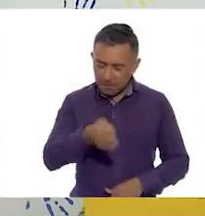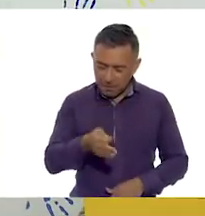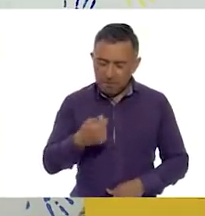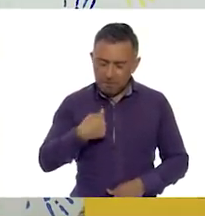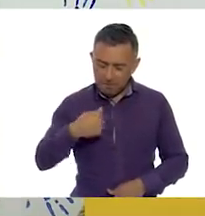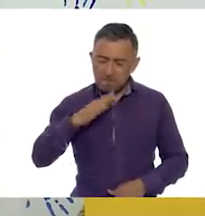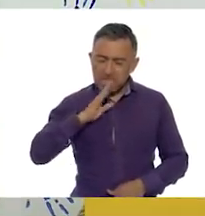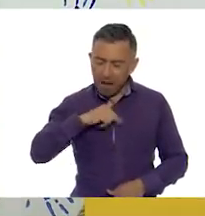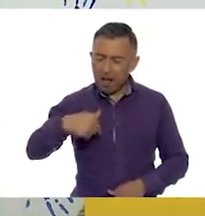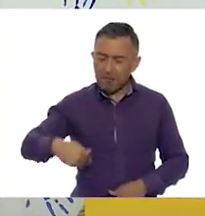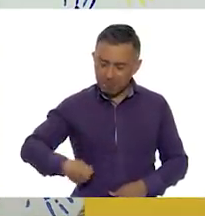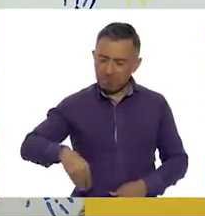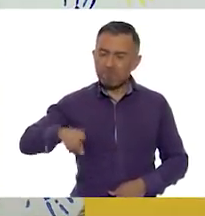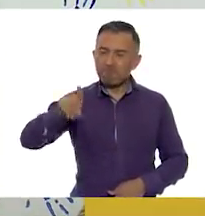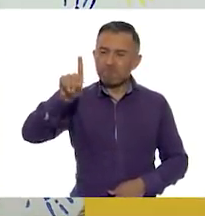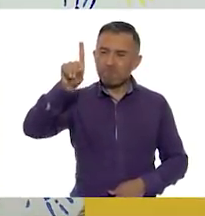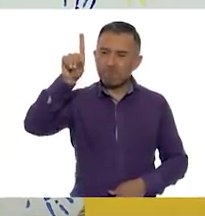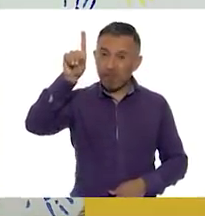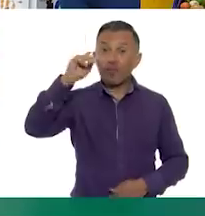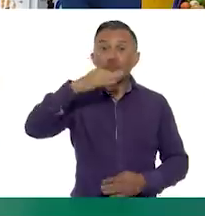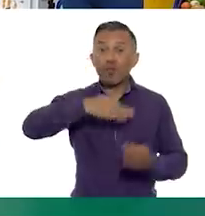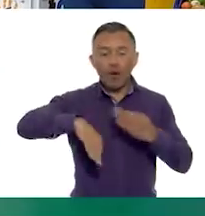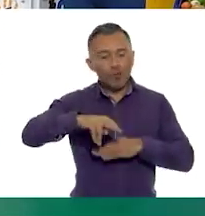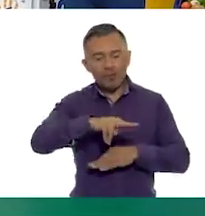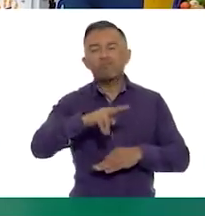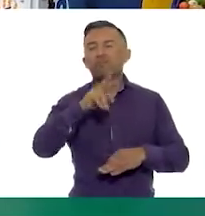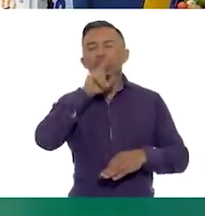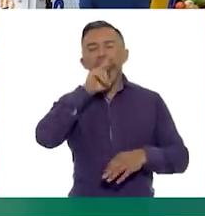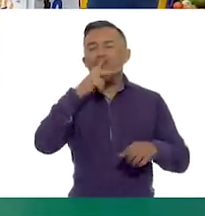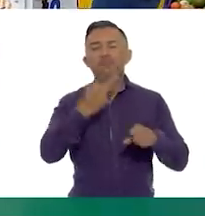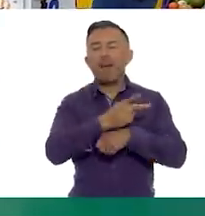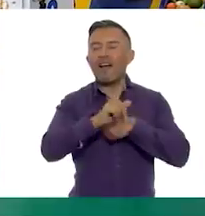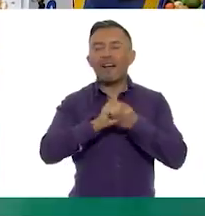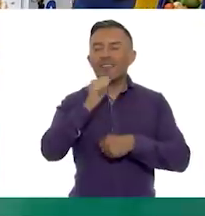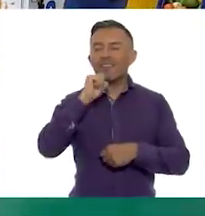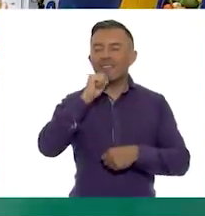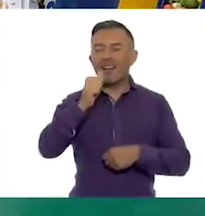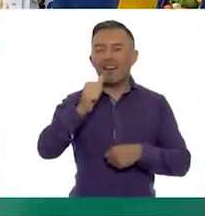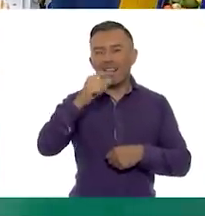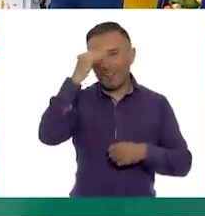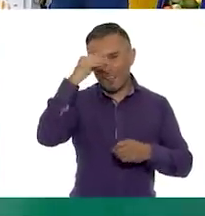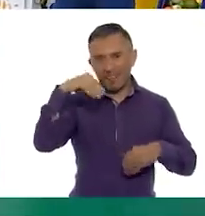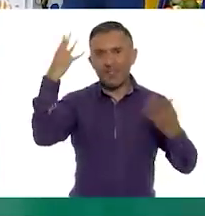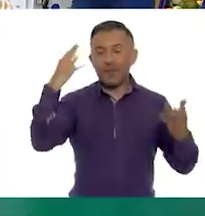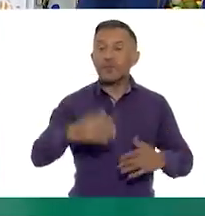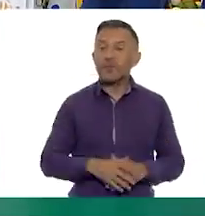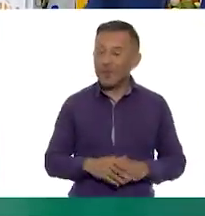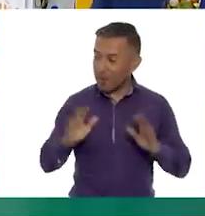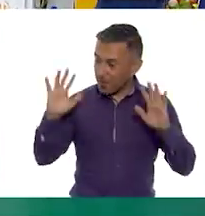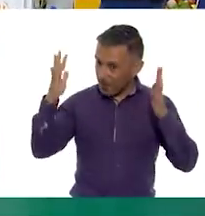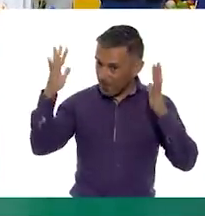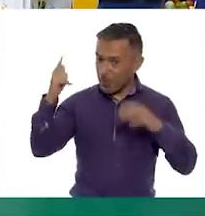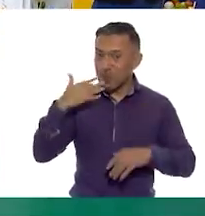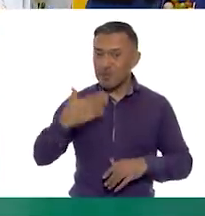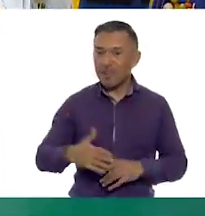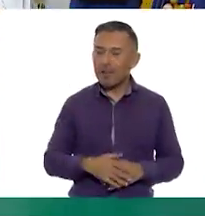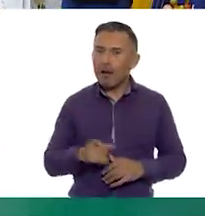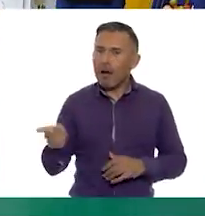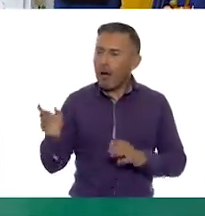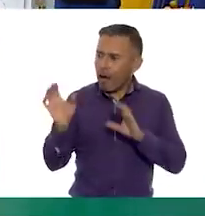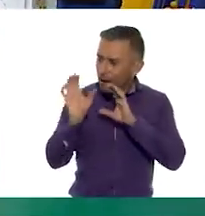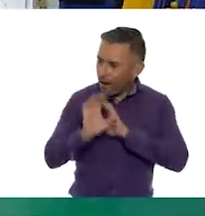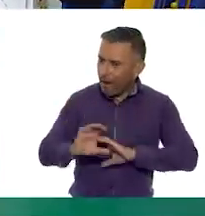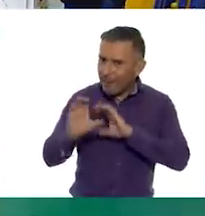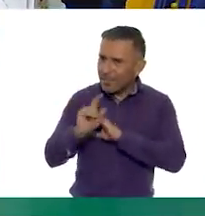perdonarán. ¡Bravo! ¡Bravo, Gloria! ¡Qué bonito